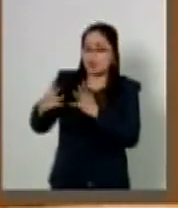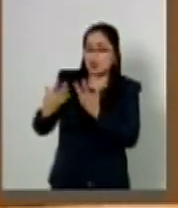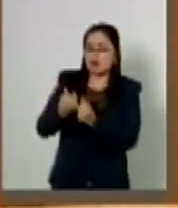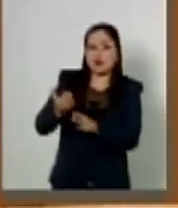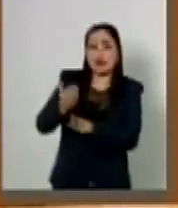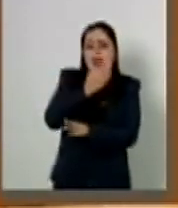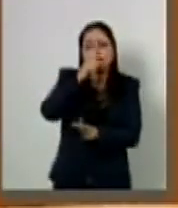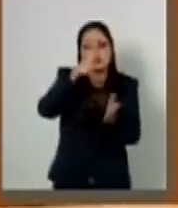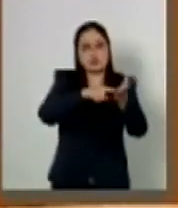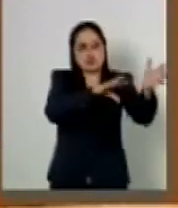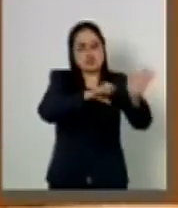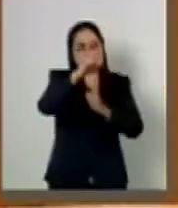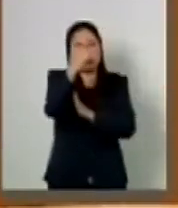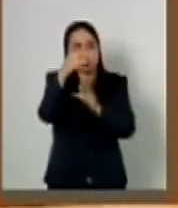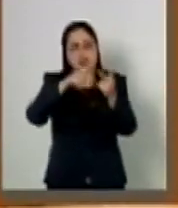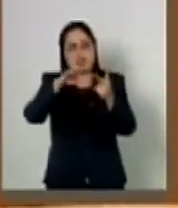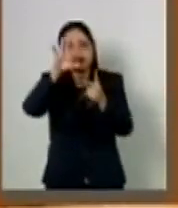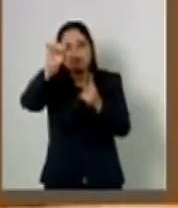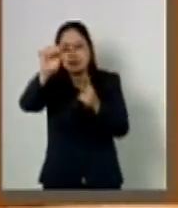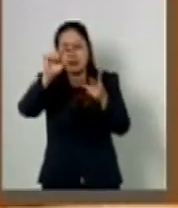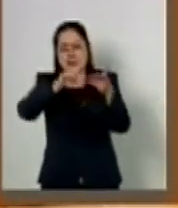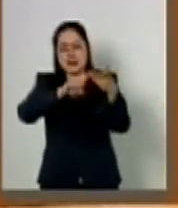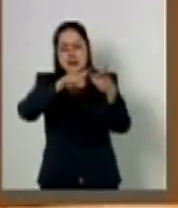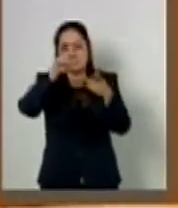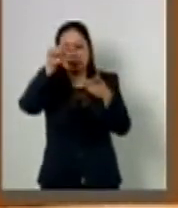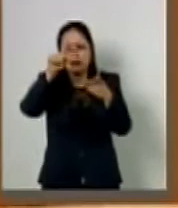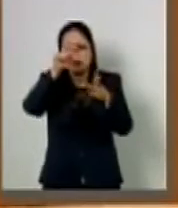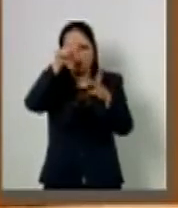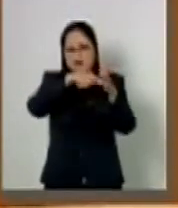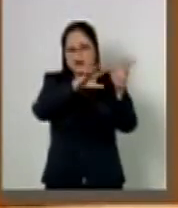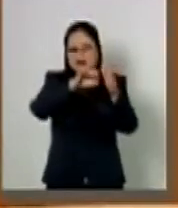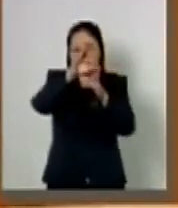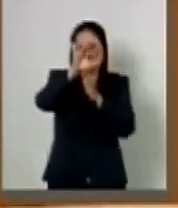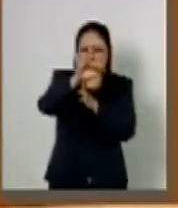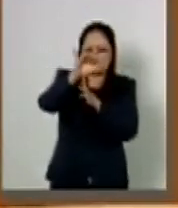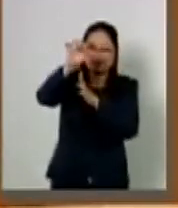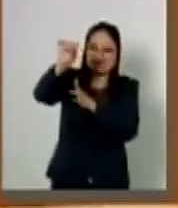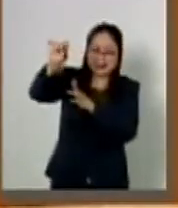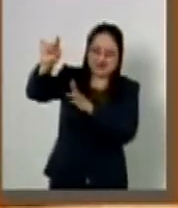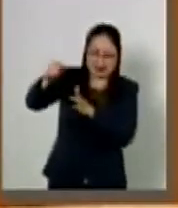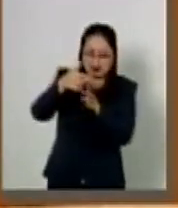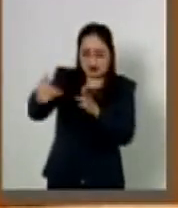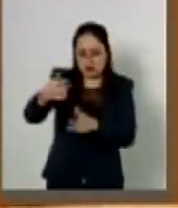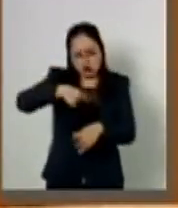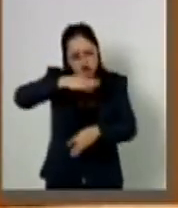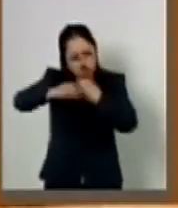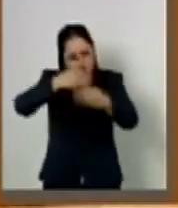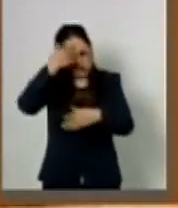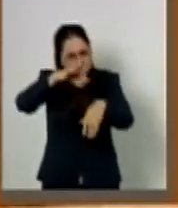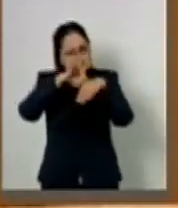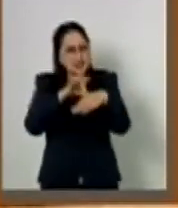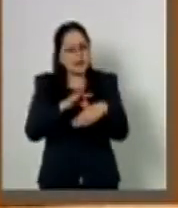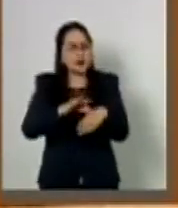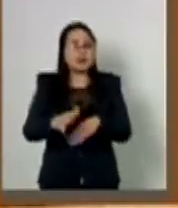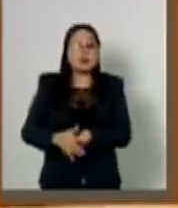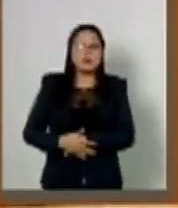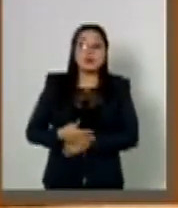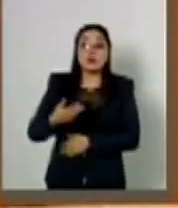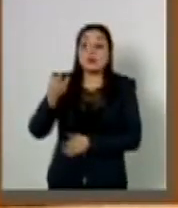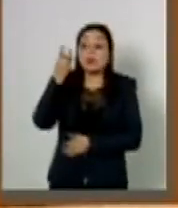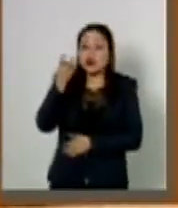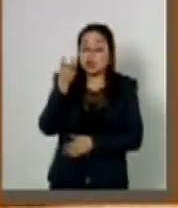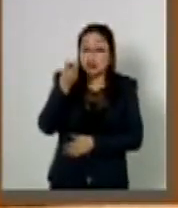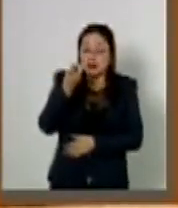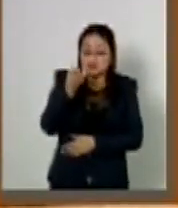años 50, 60 y 70, de todos conocidos. Pues es precisamente la